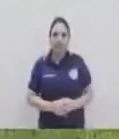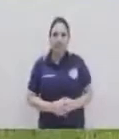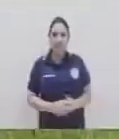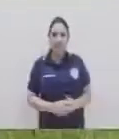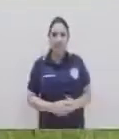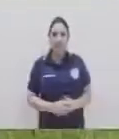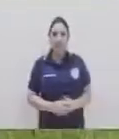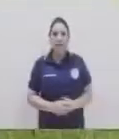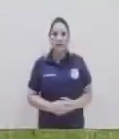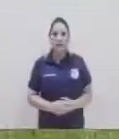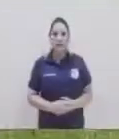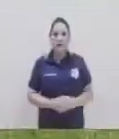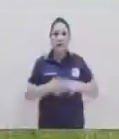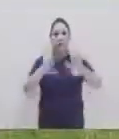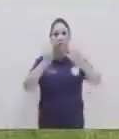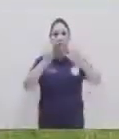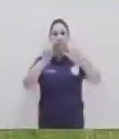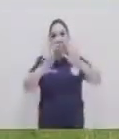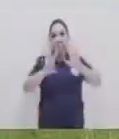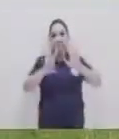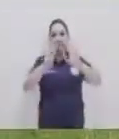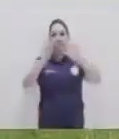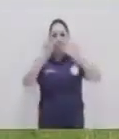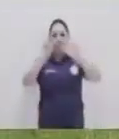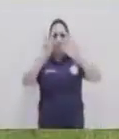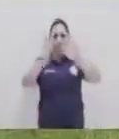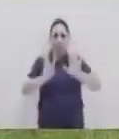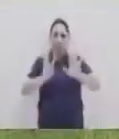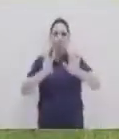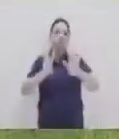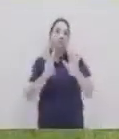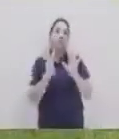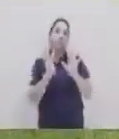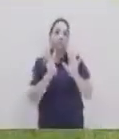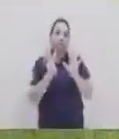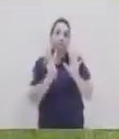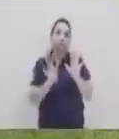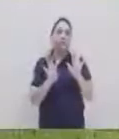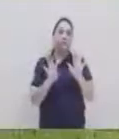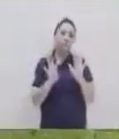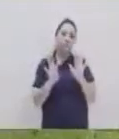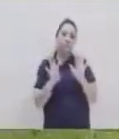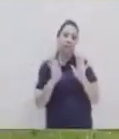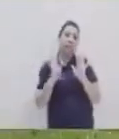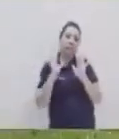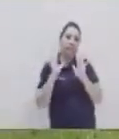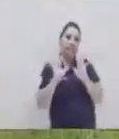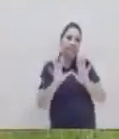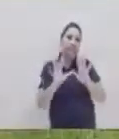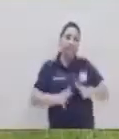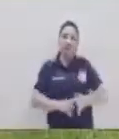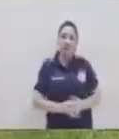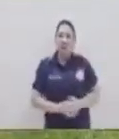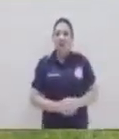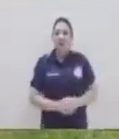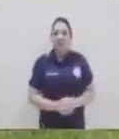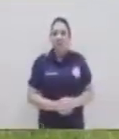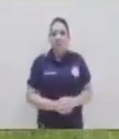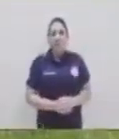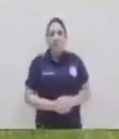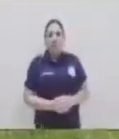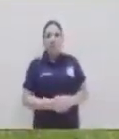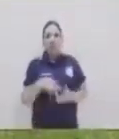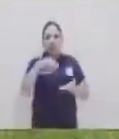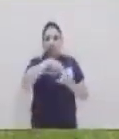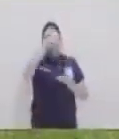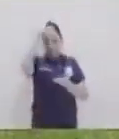5 6 7 8 9 y